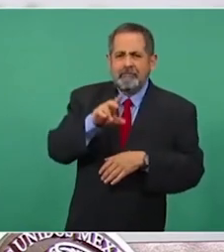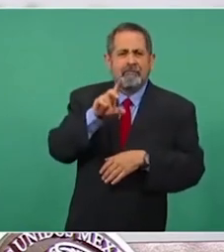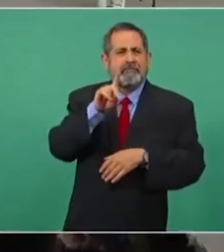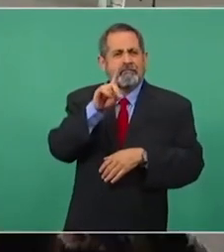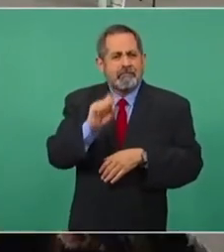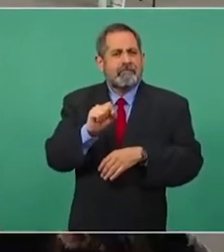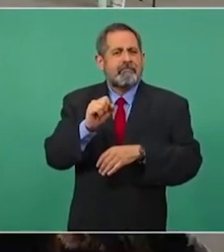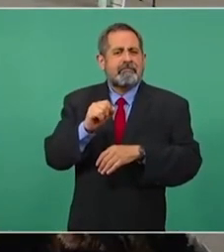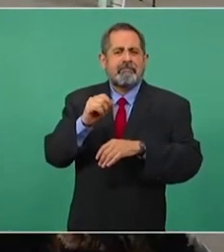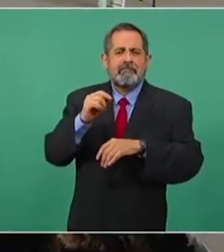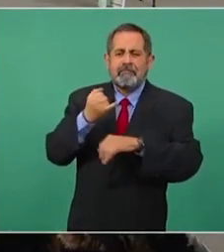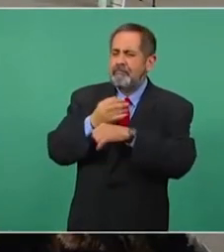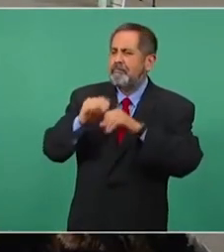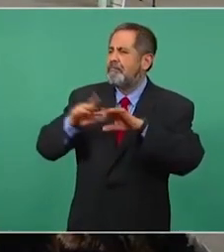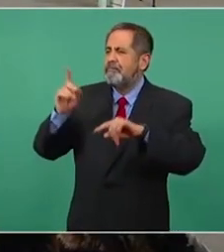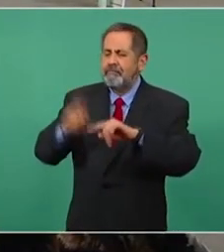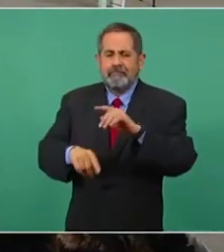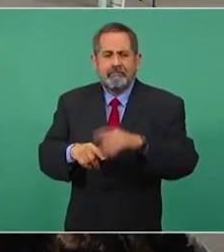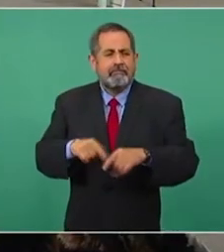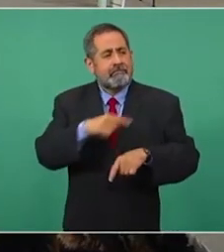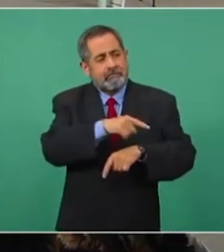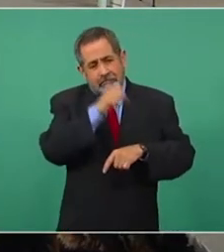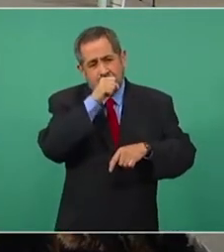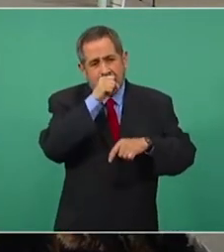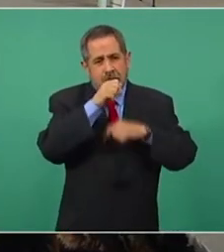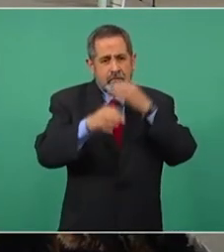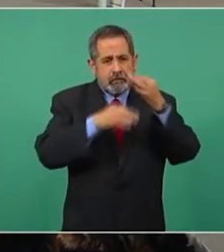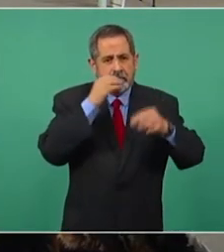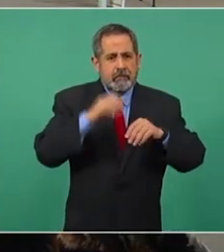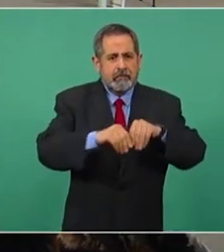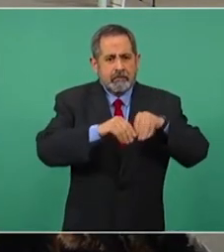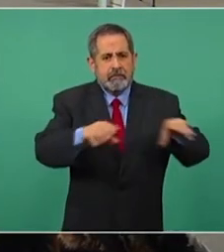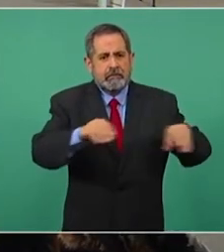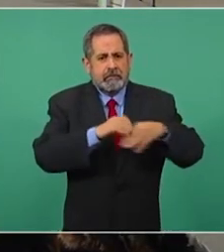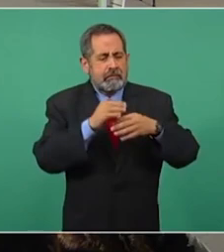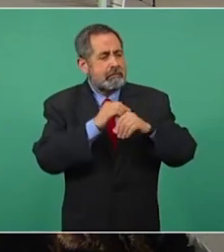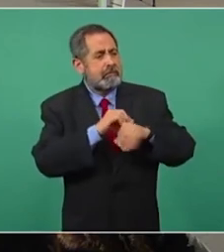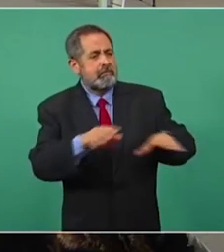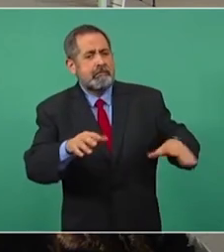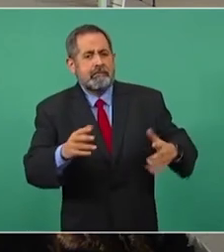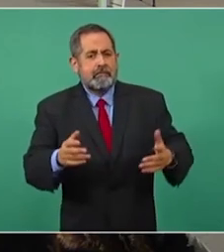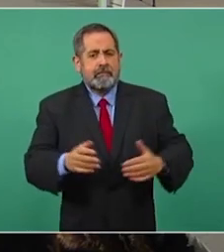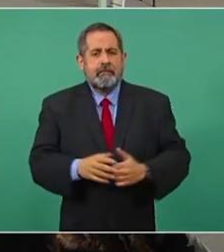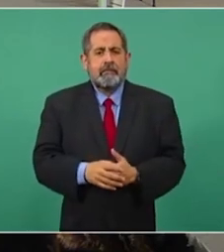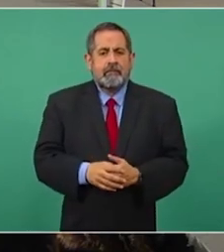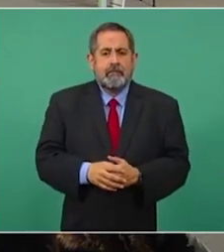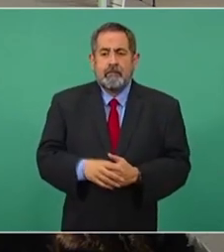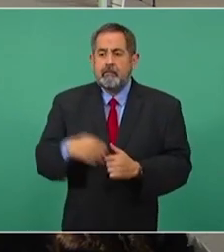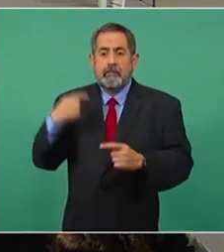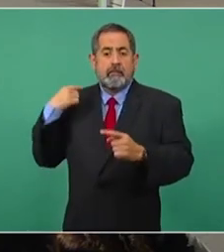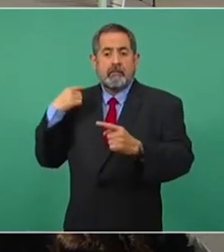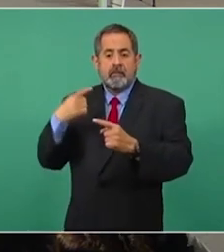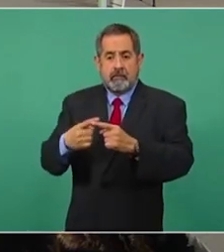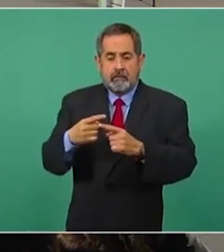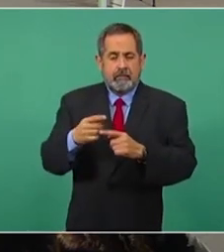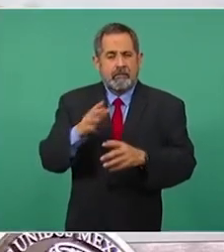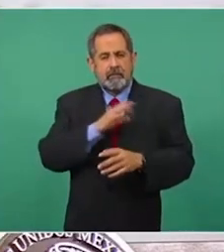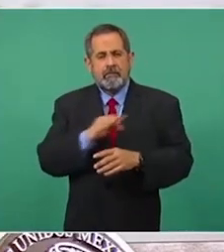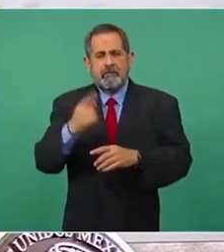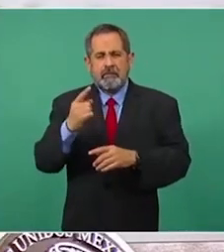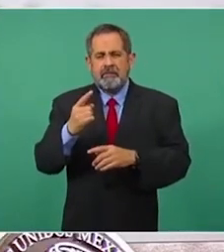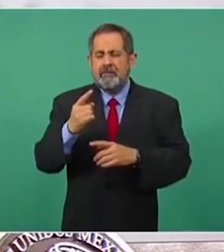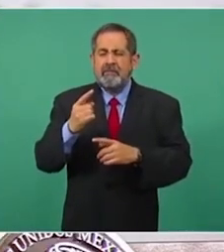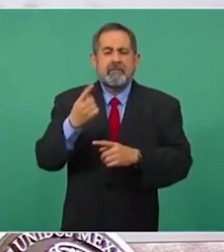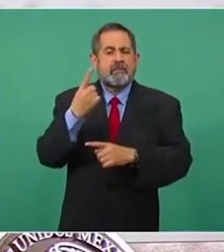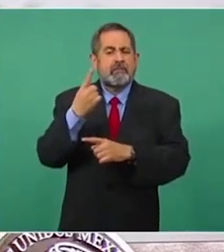falsas que circulan en medios de comunicación y redes sociales. A casi medio año de distancia, el Quién